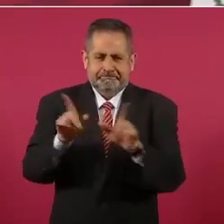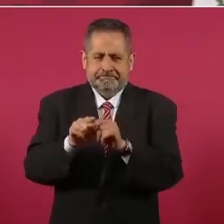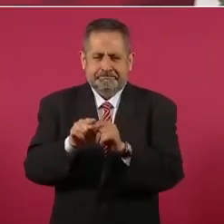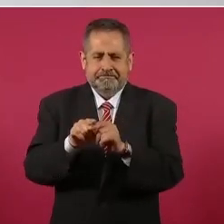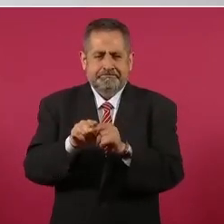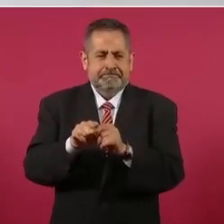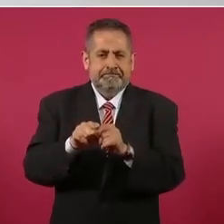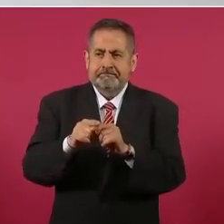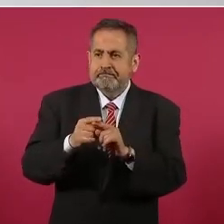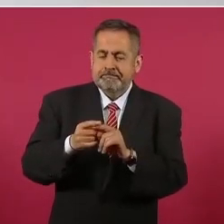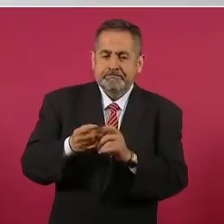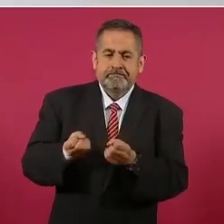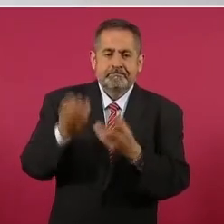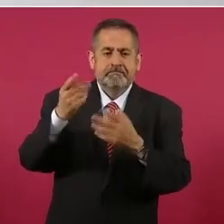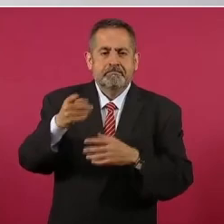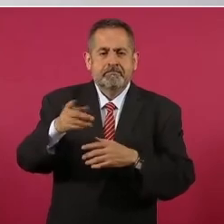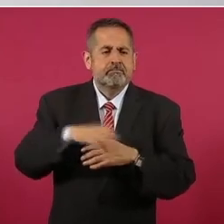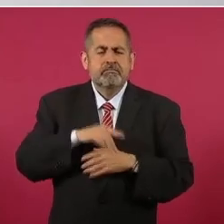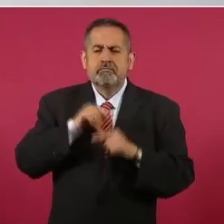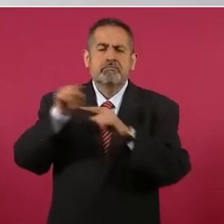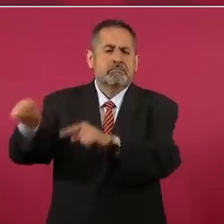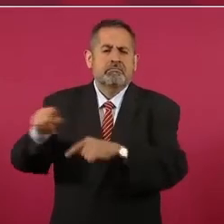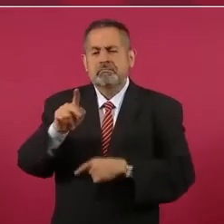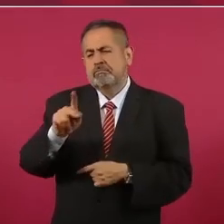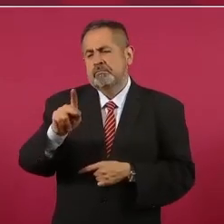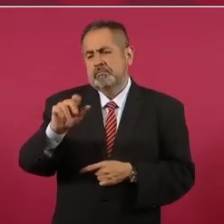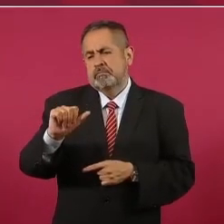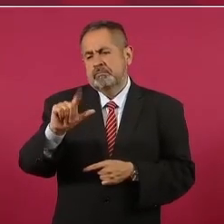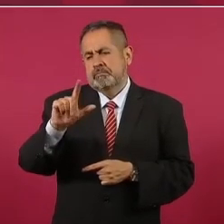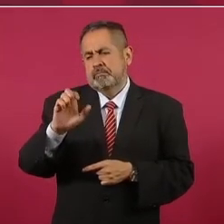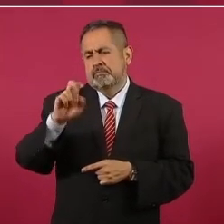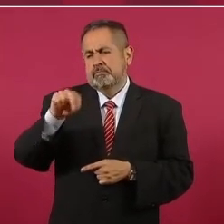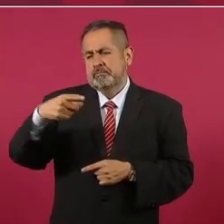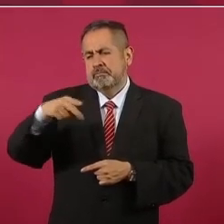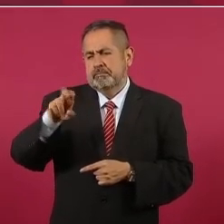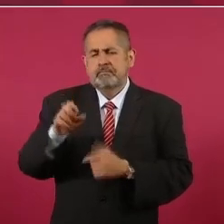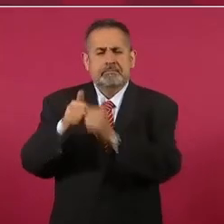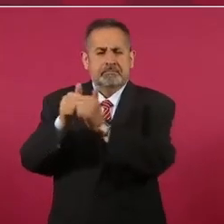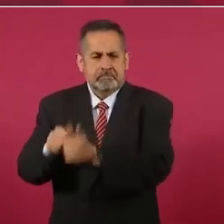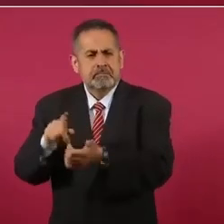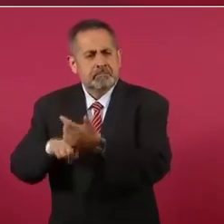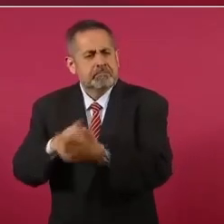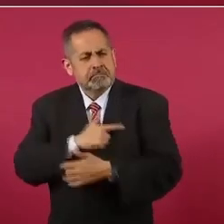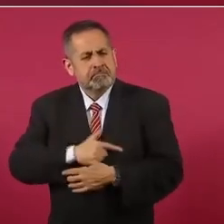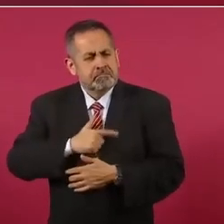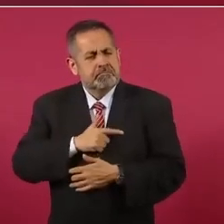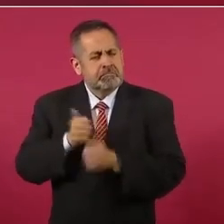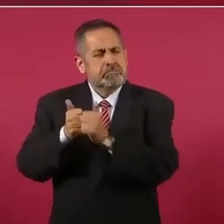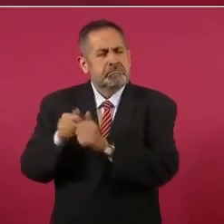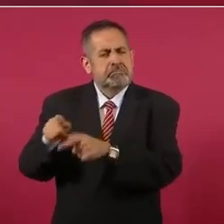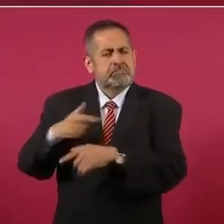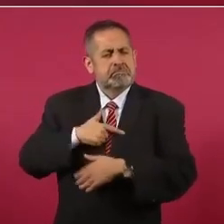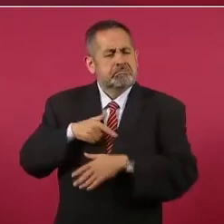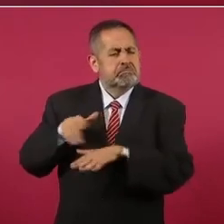Voy a pasarle en Palenque, en Palenque, que me gusta estar ahí.